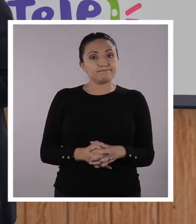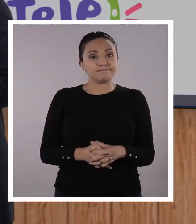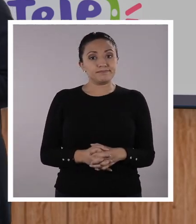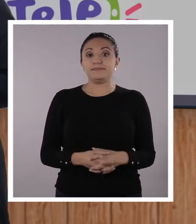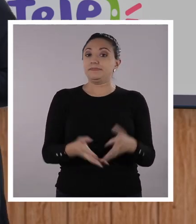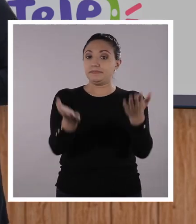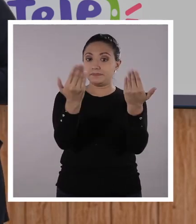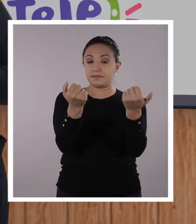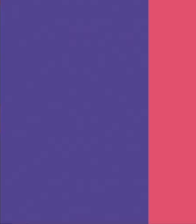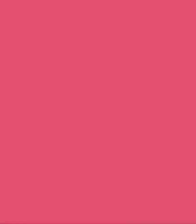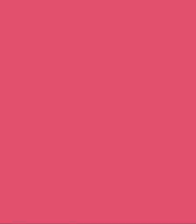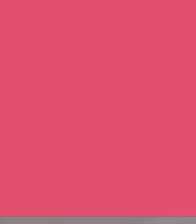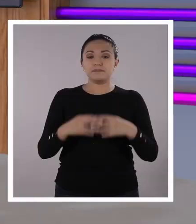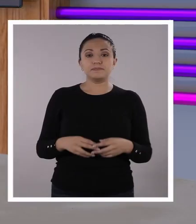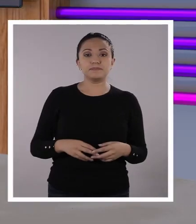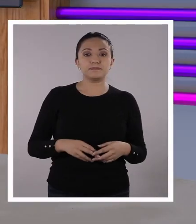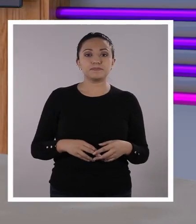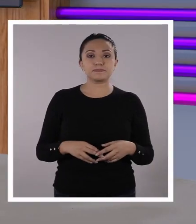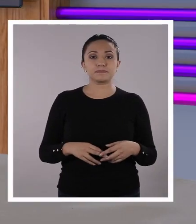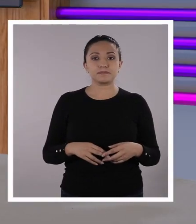Vamos con las normas APA.